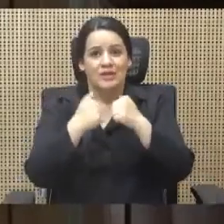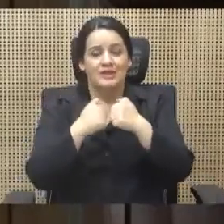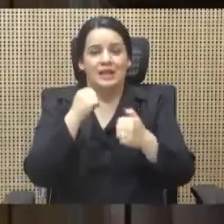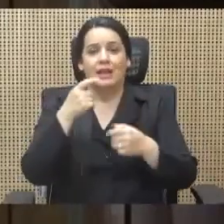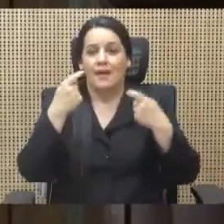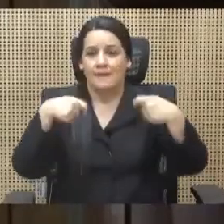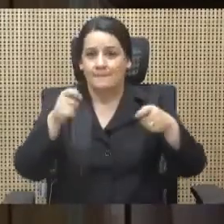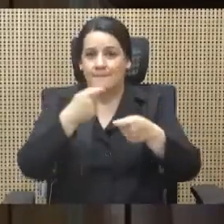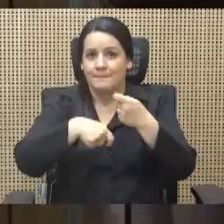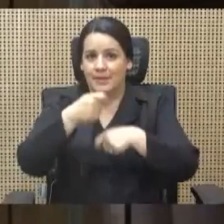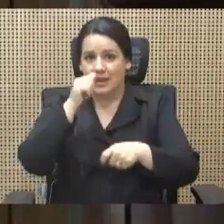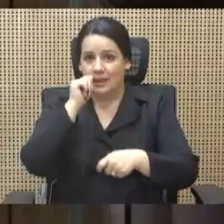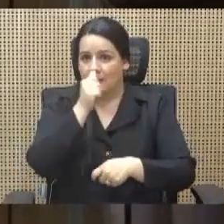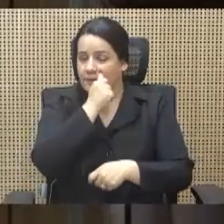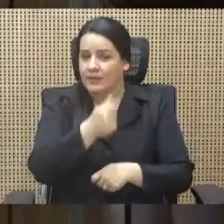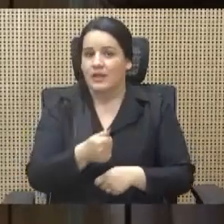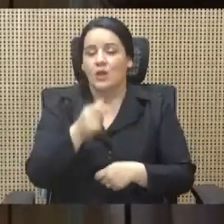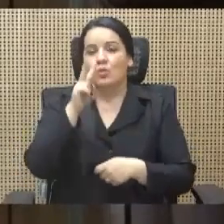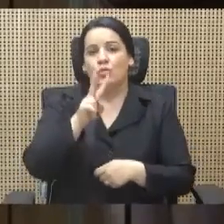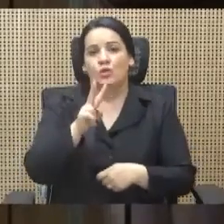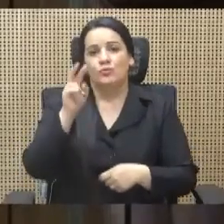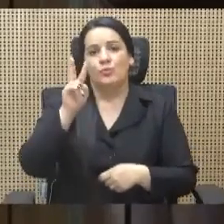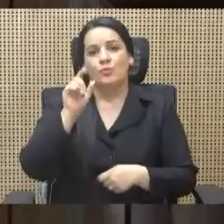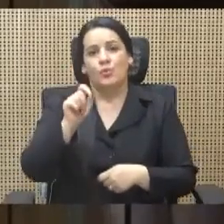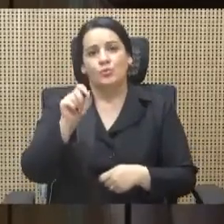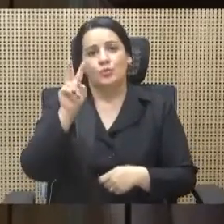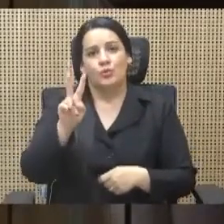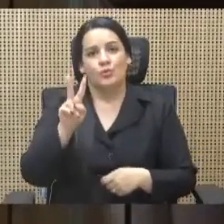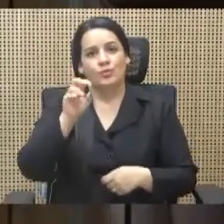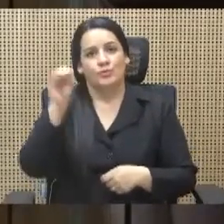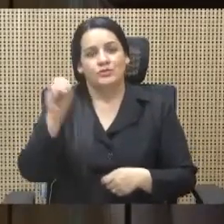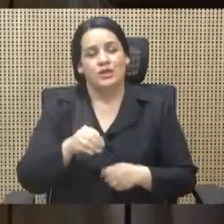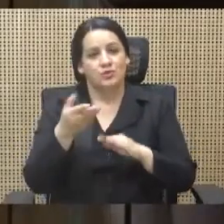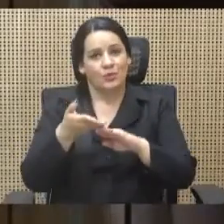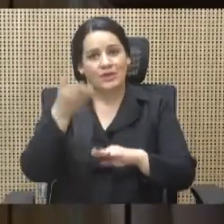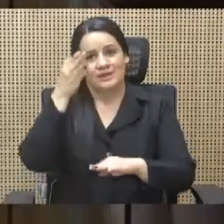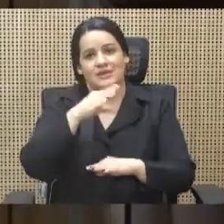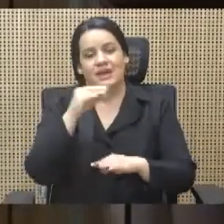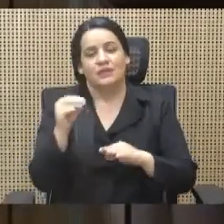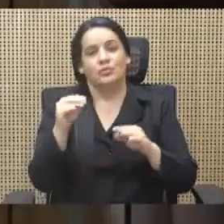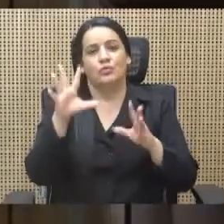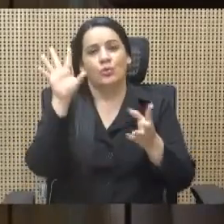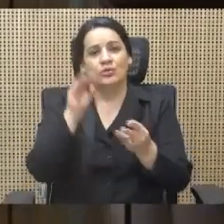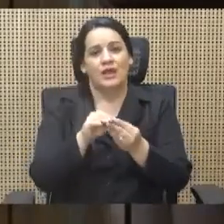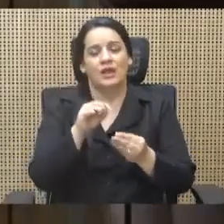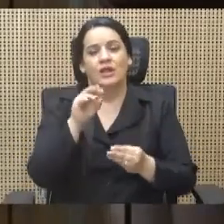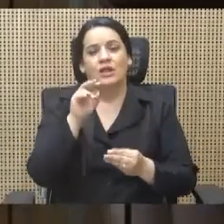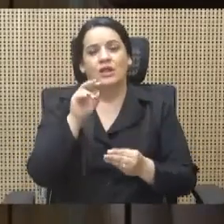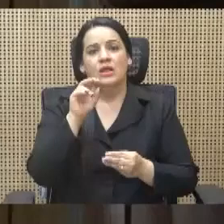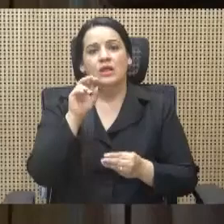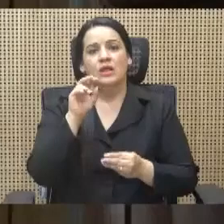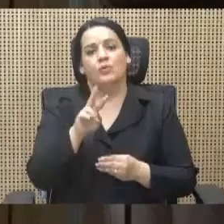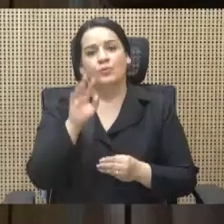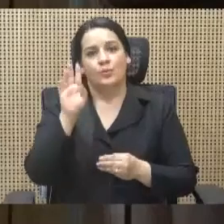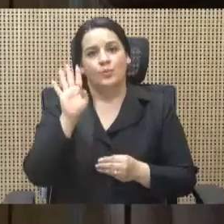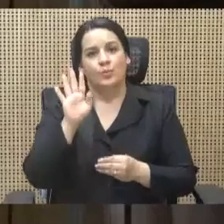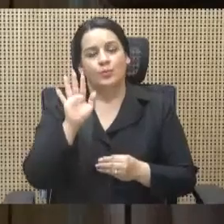% para dos programas que son importantísimos para garantizarle la seguridad a los costarricenses.